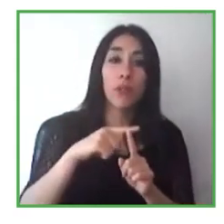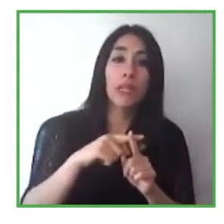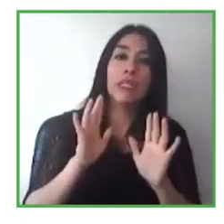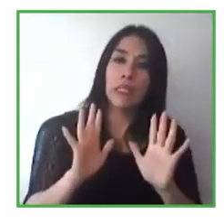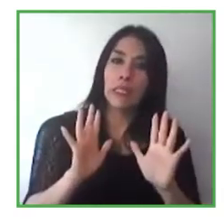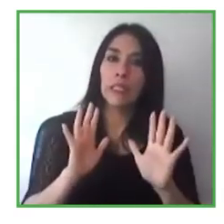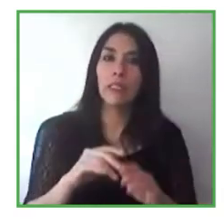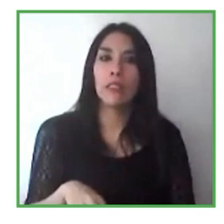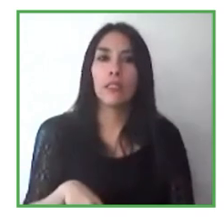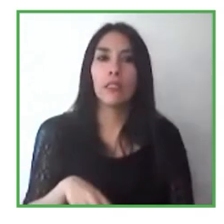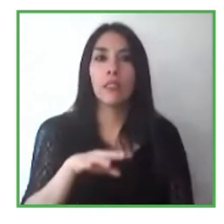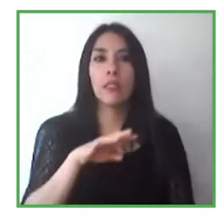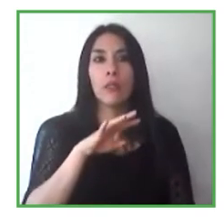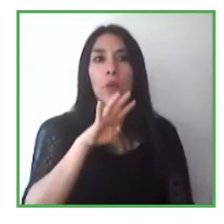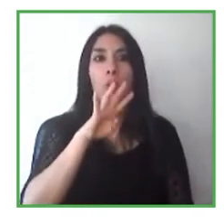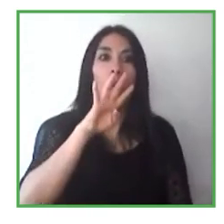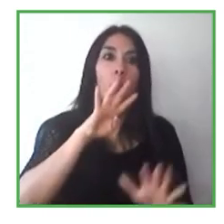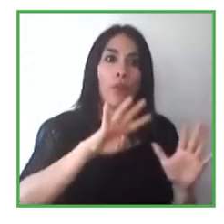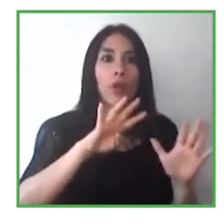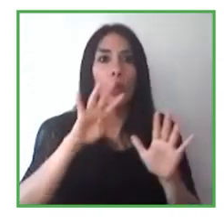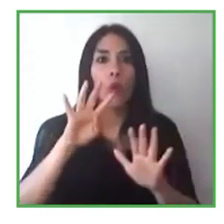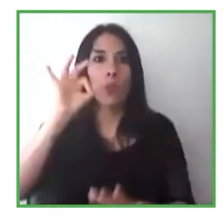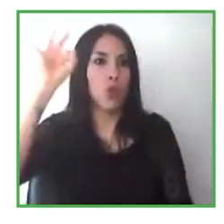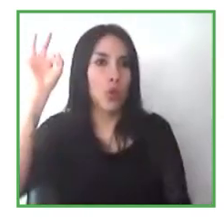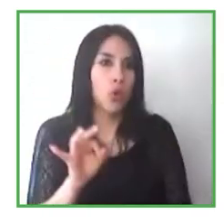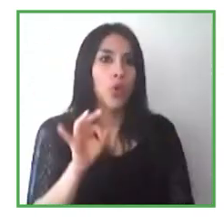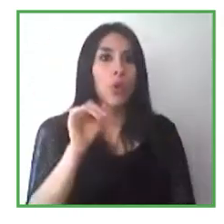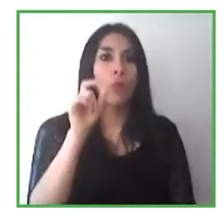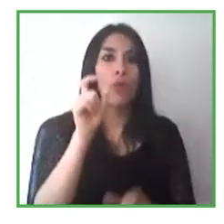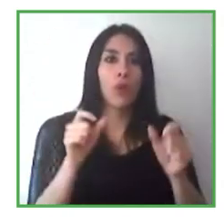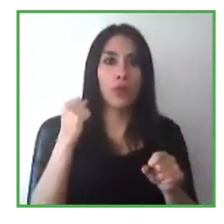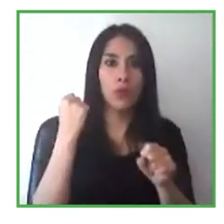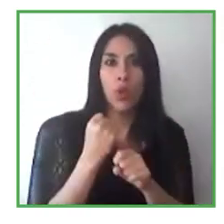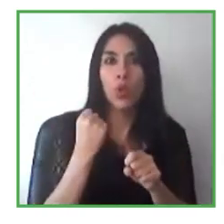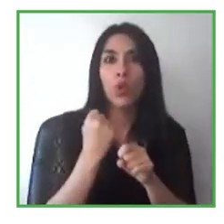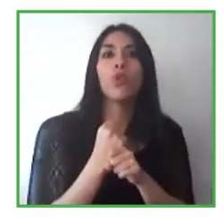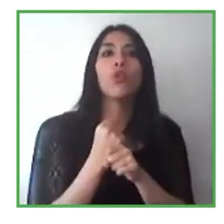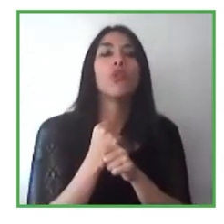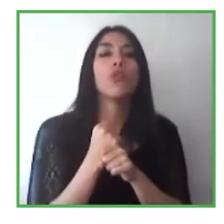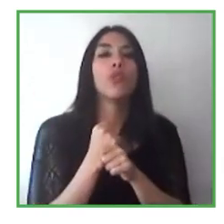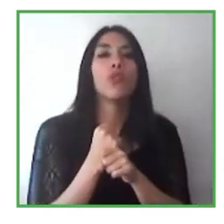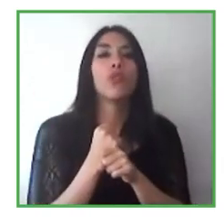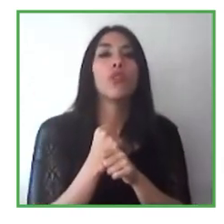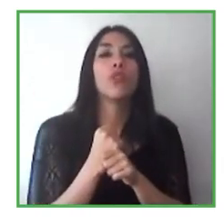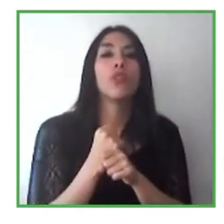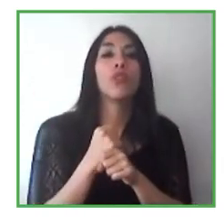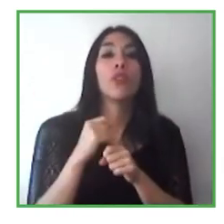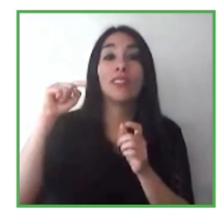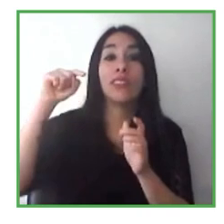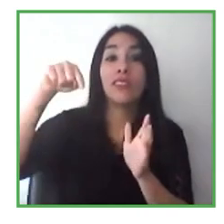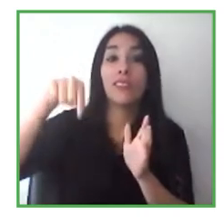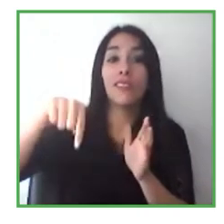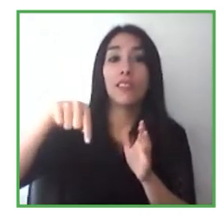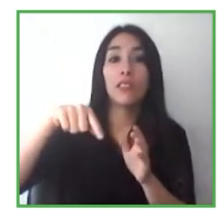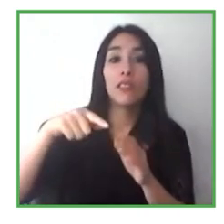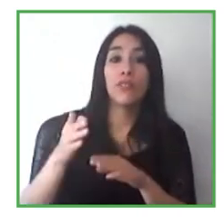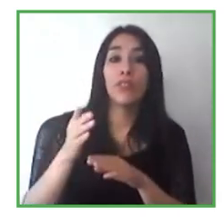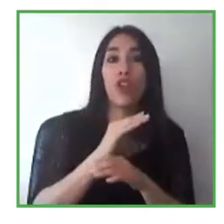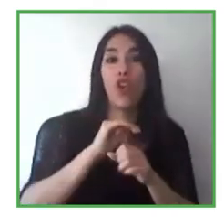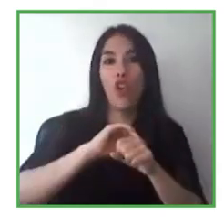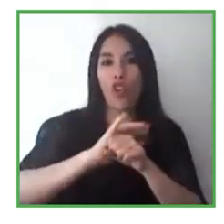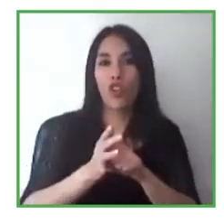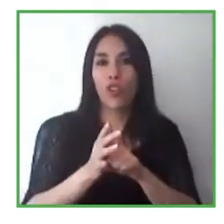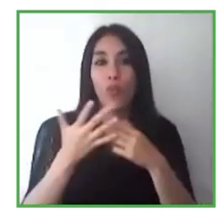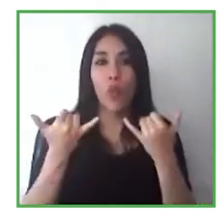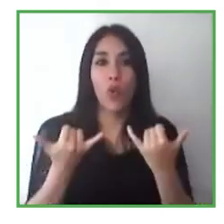del coronavirus, un 95% de las personas trabajaban en terreno, en las permisas de nuestras instalaciones de nuestros